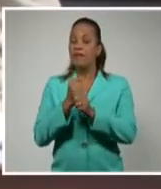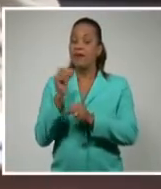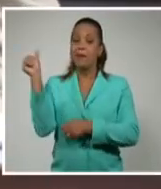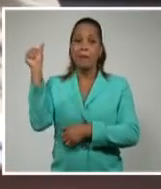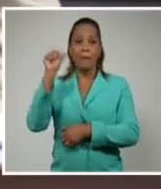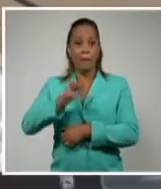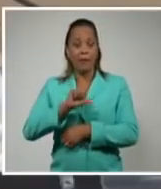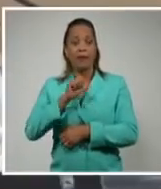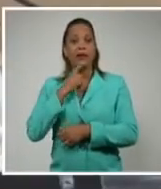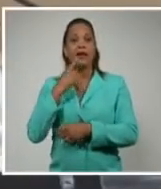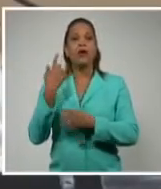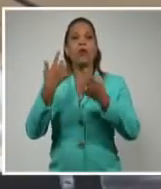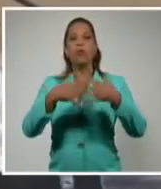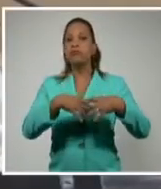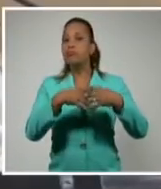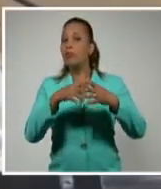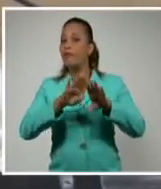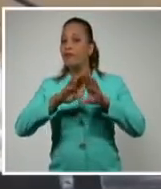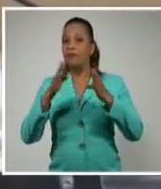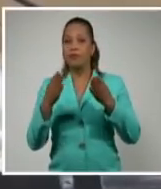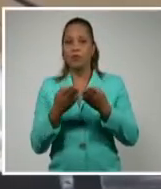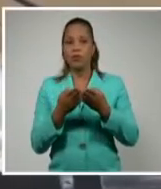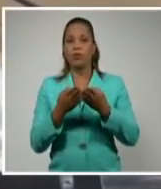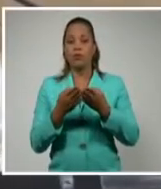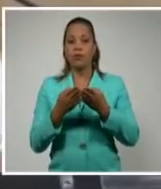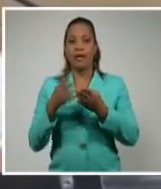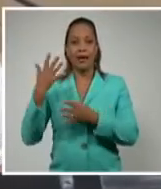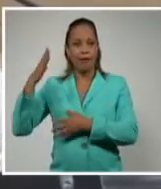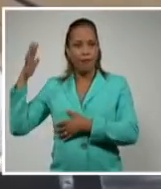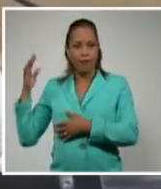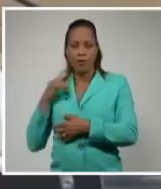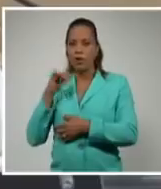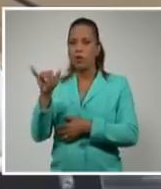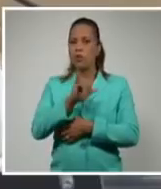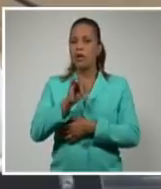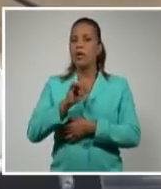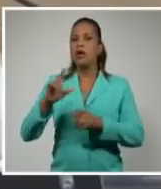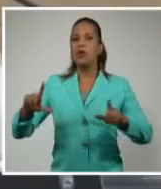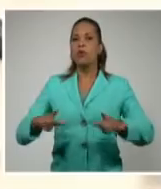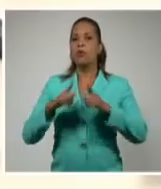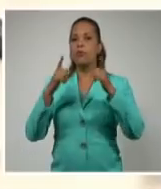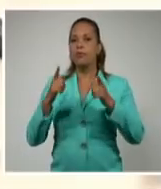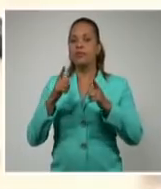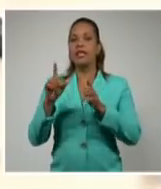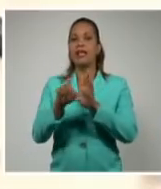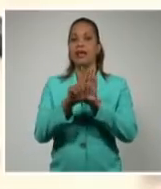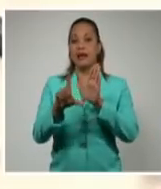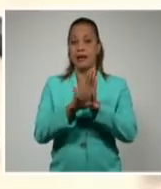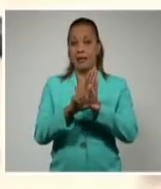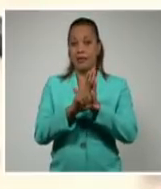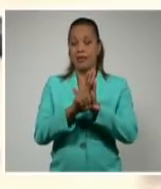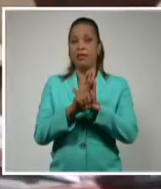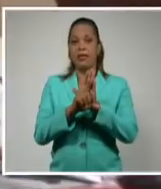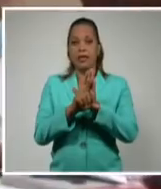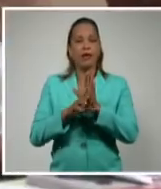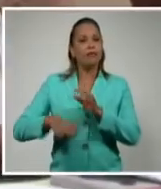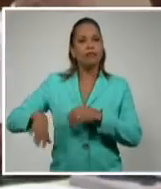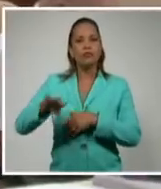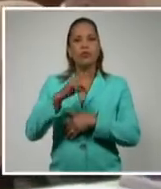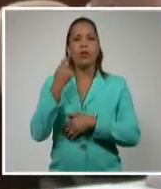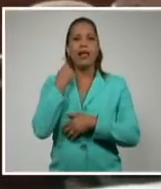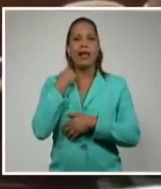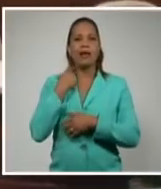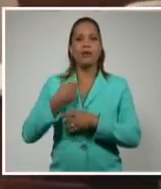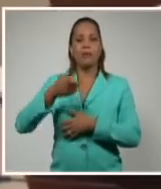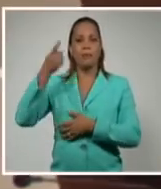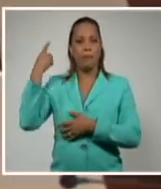operaciones del comercio exterior, así como el enfrentamiento a las ilegalidades del ordenamiento territorial y el urbanismo el pasado año.